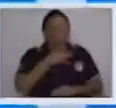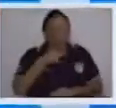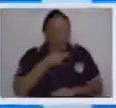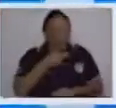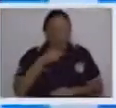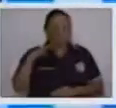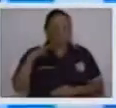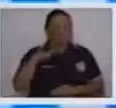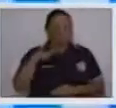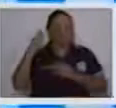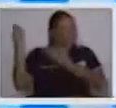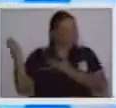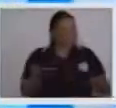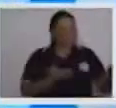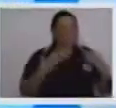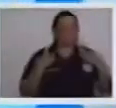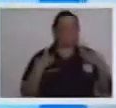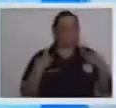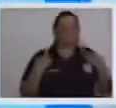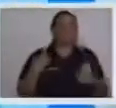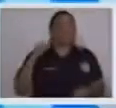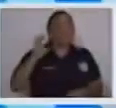tenerlos por acá.